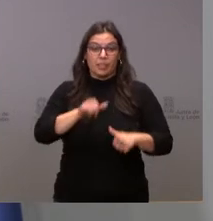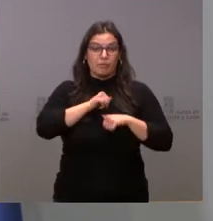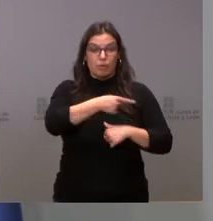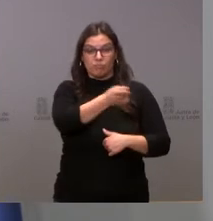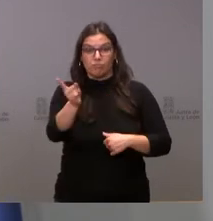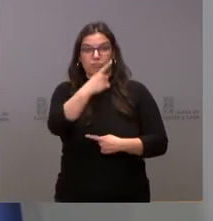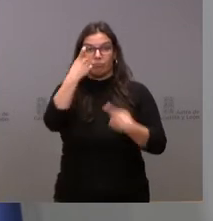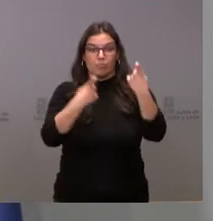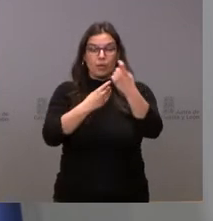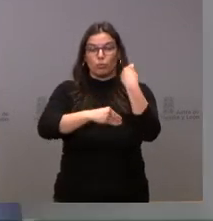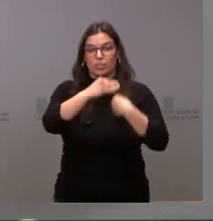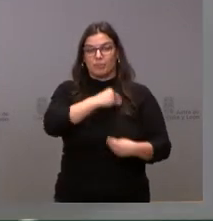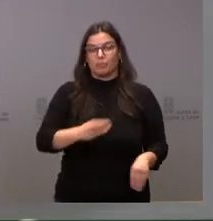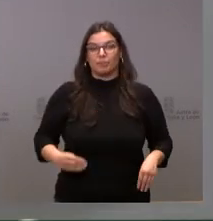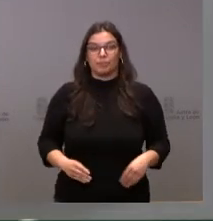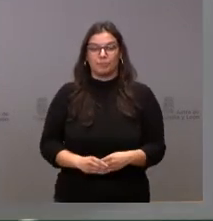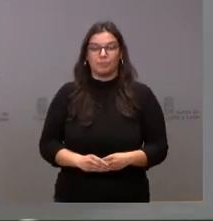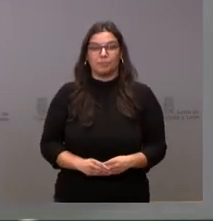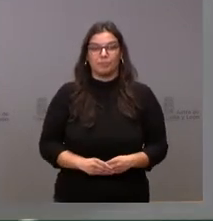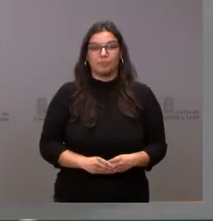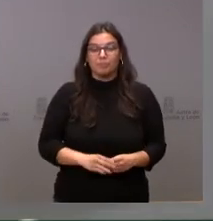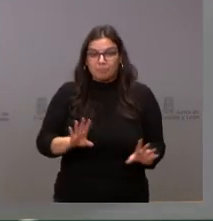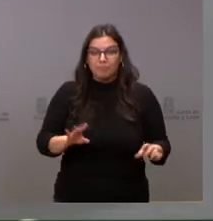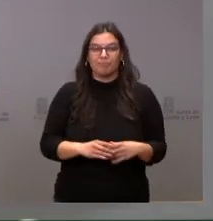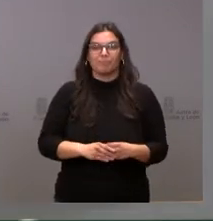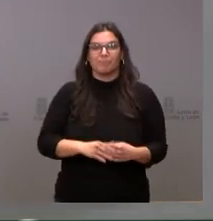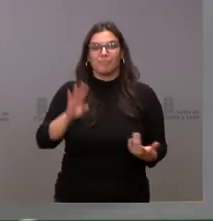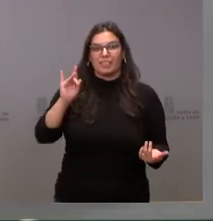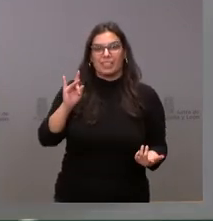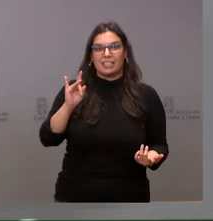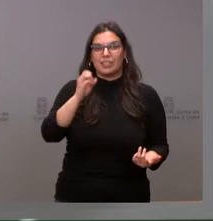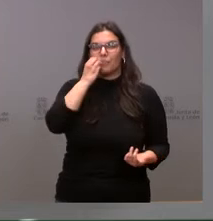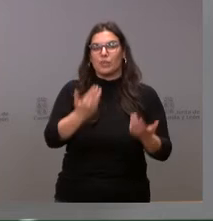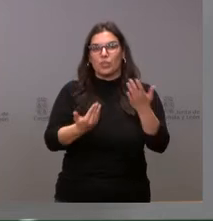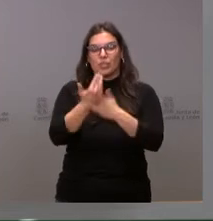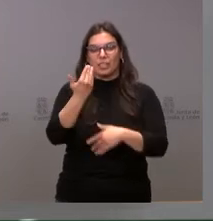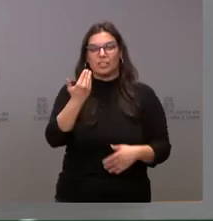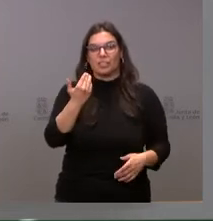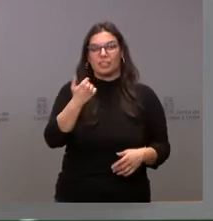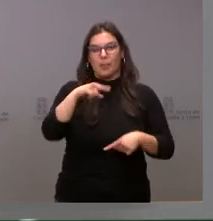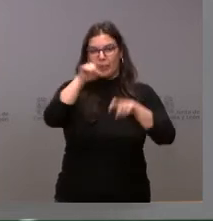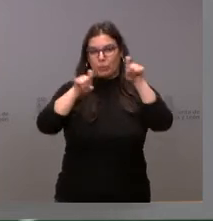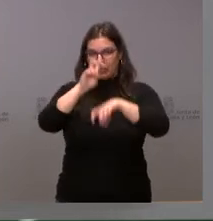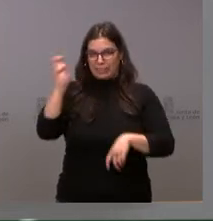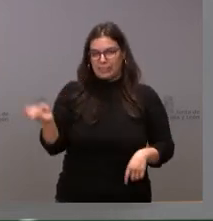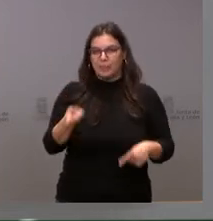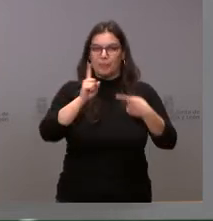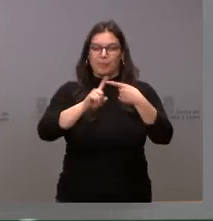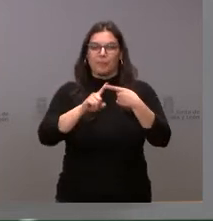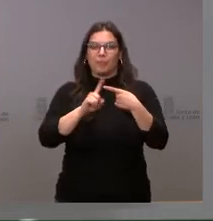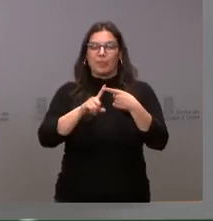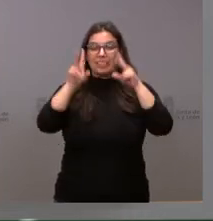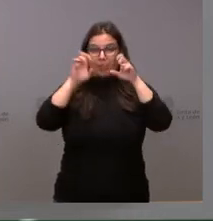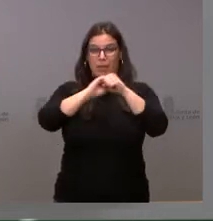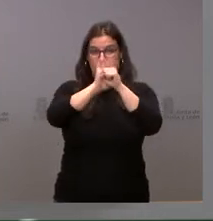preguntas que des en oportuno formular. Creo que hay alguna, ¿no? Sonia. Sí. Hola, buenos días. Tengo varias cuestiones. En primer lugar, por seguir con